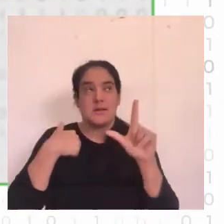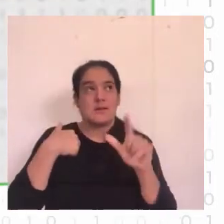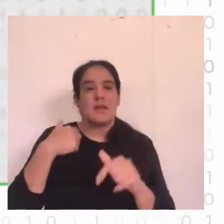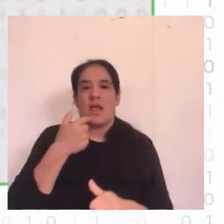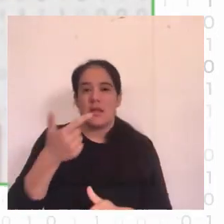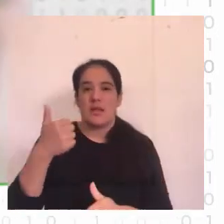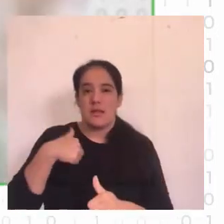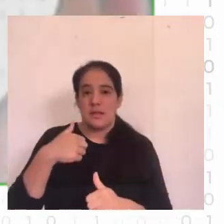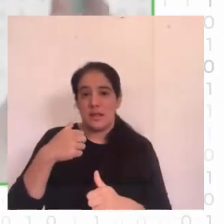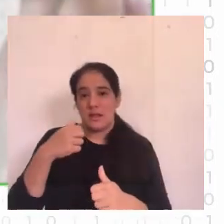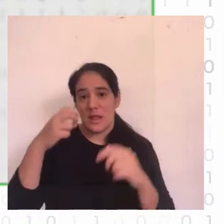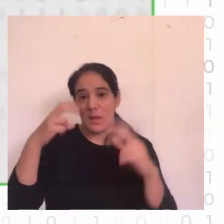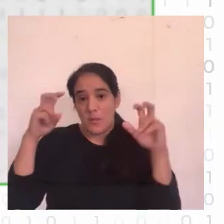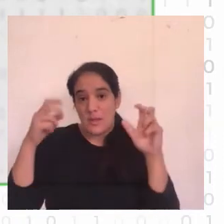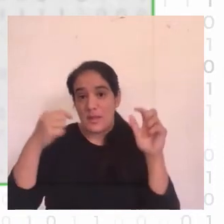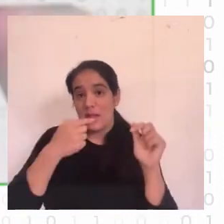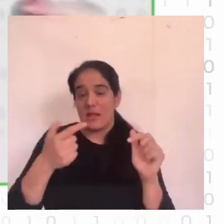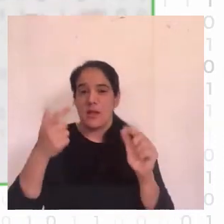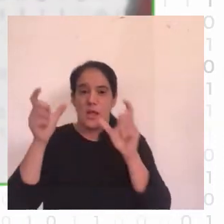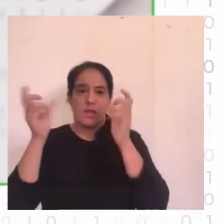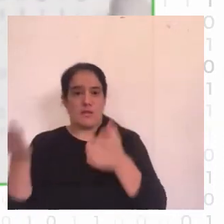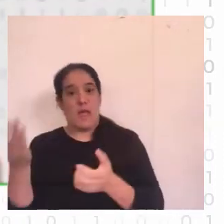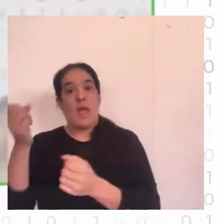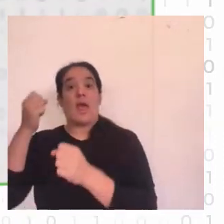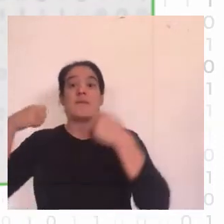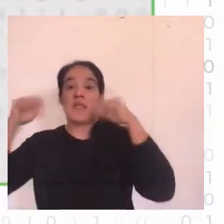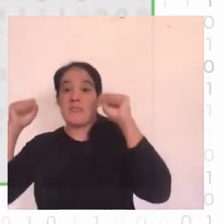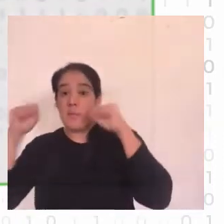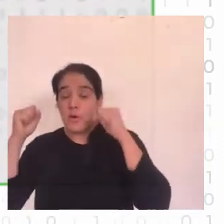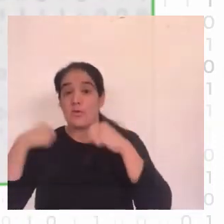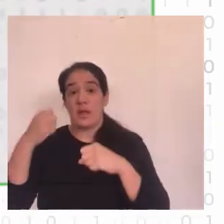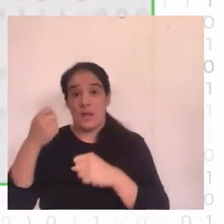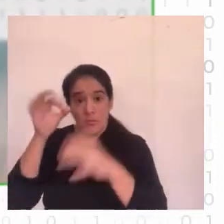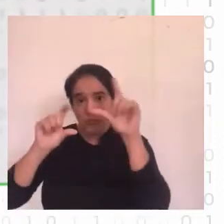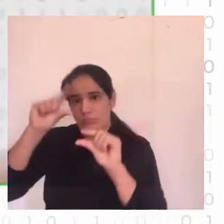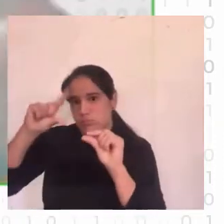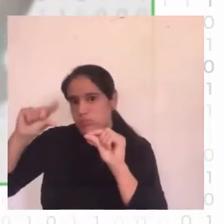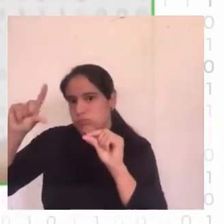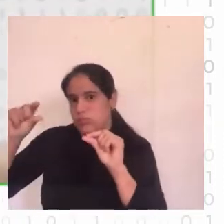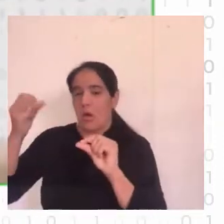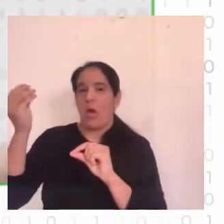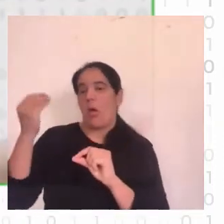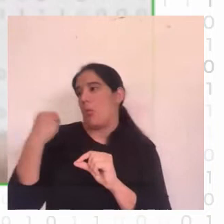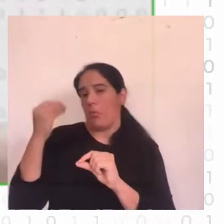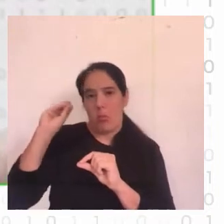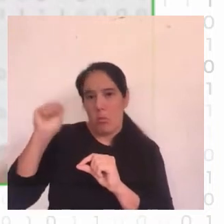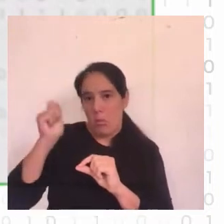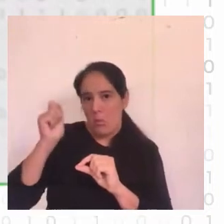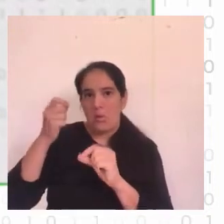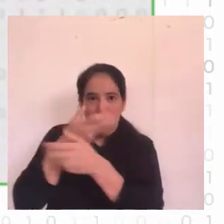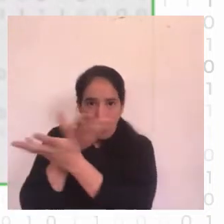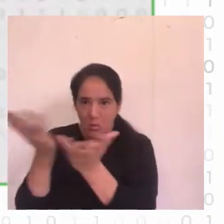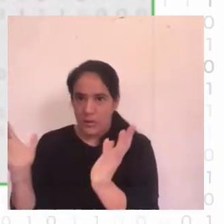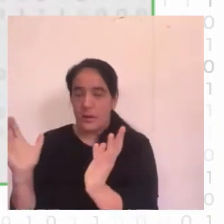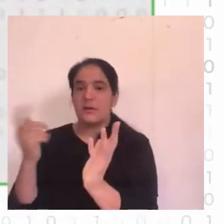personas ya que nos están mirando tenemos estadísticas deportivas de datos que están disponibles públicamente que fue lo que hizo la primera presentación de este bloque